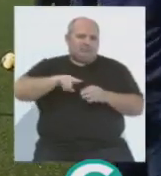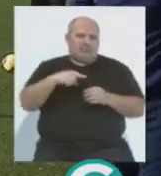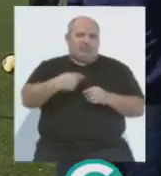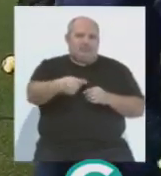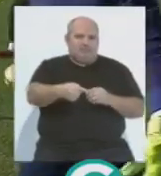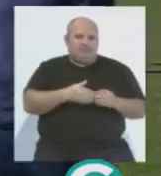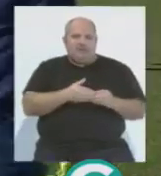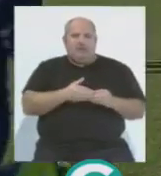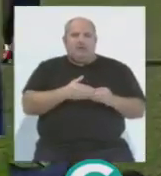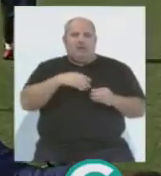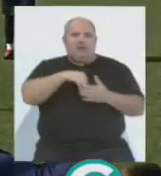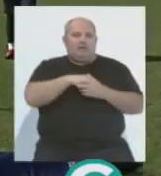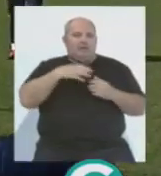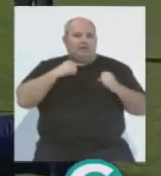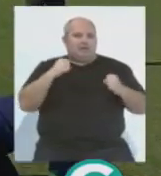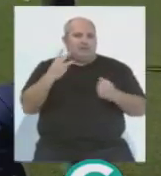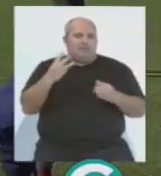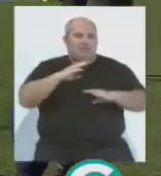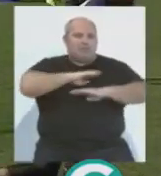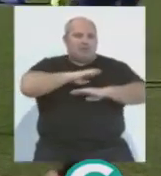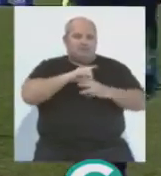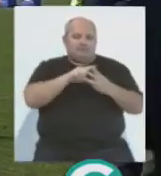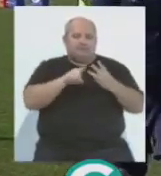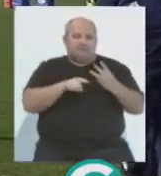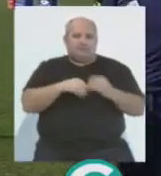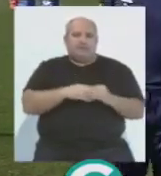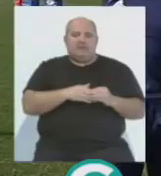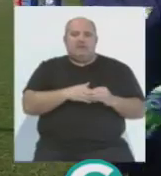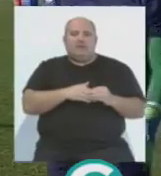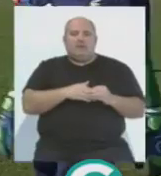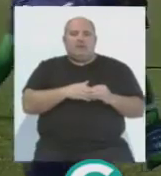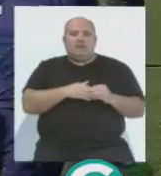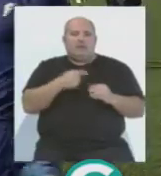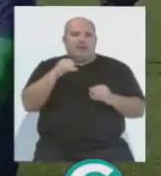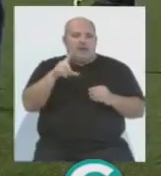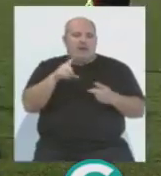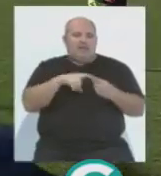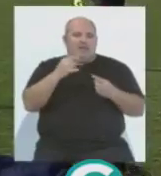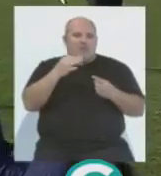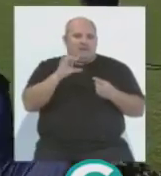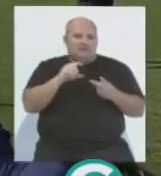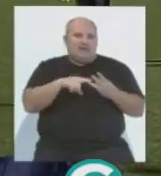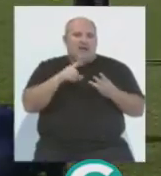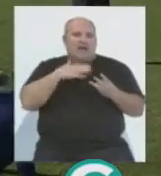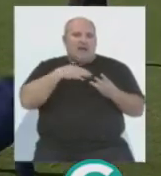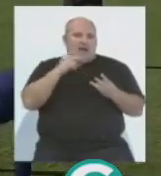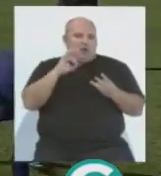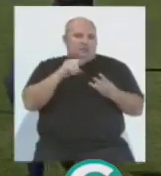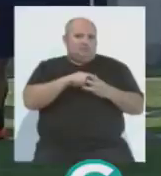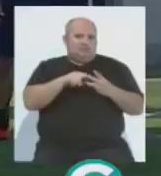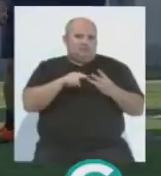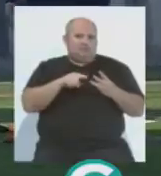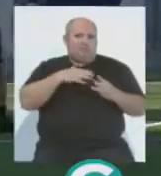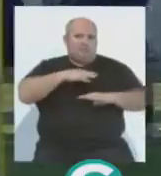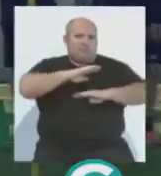Con lo cual estaban entrenando los tres porteros, Alberto Sifuentes, David Gil y Cristian Arco, el portero